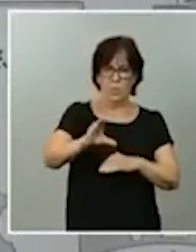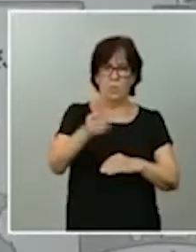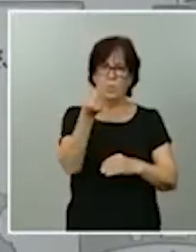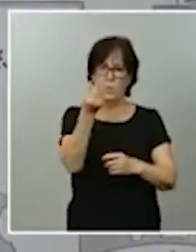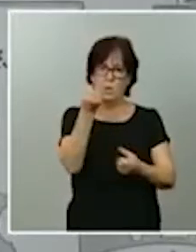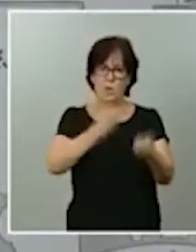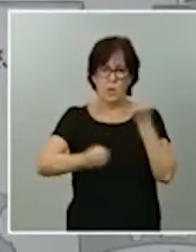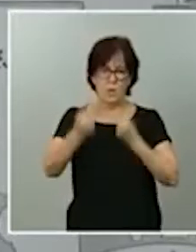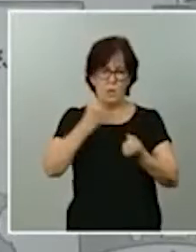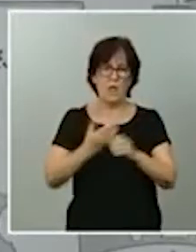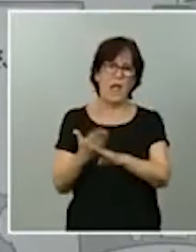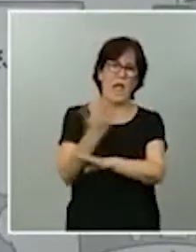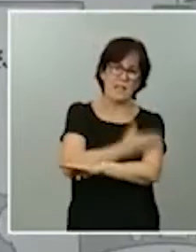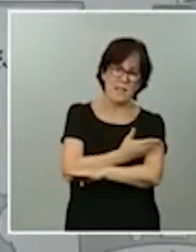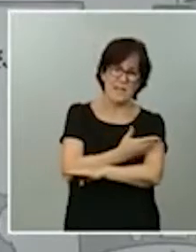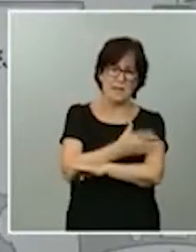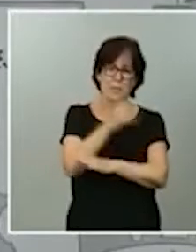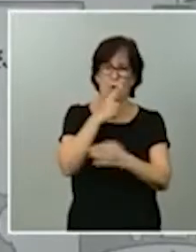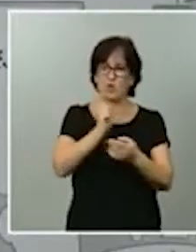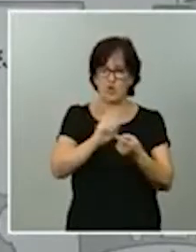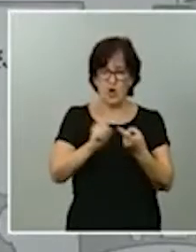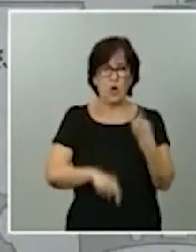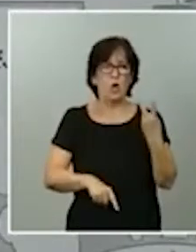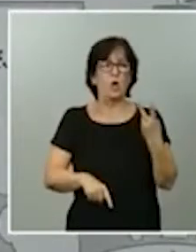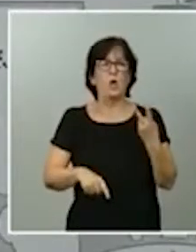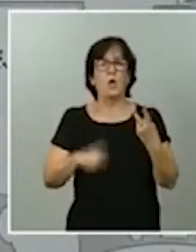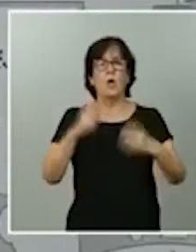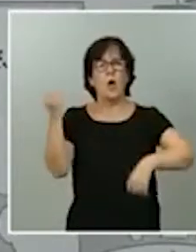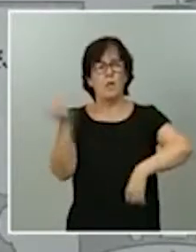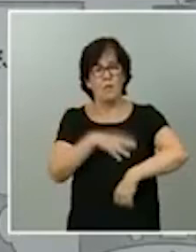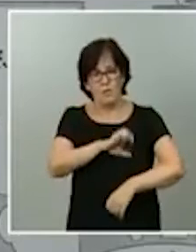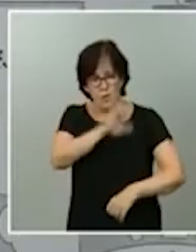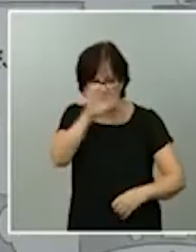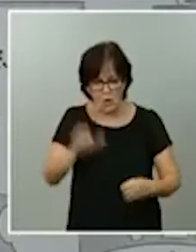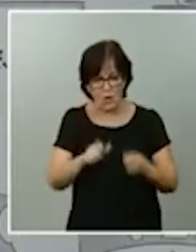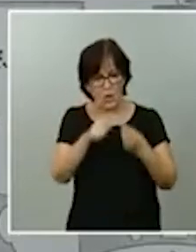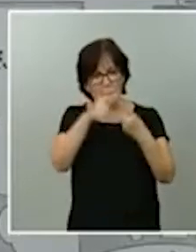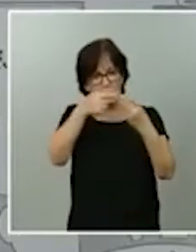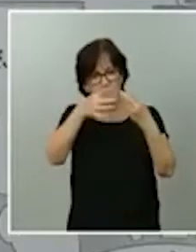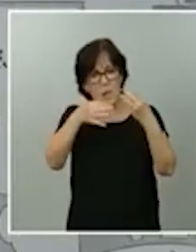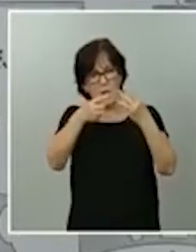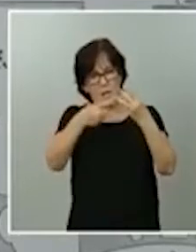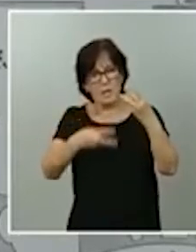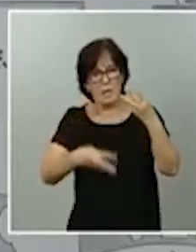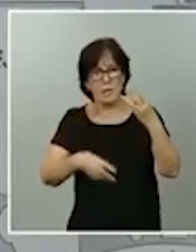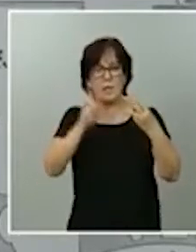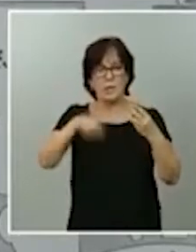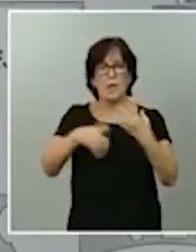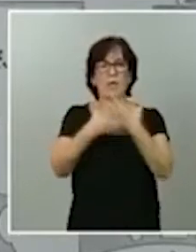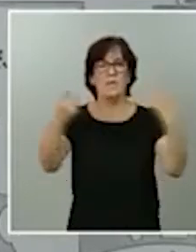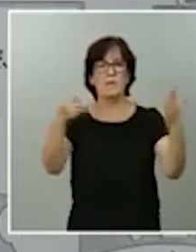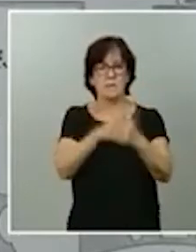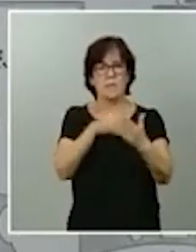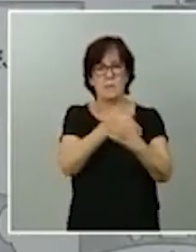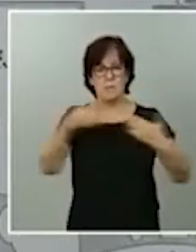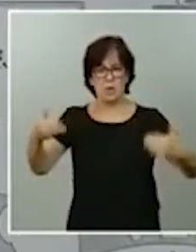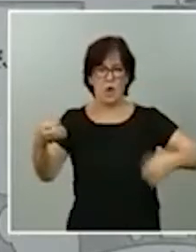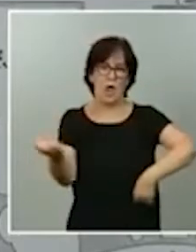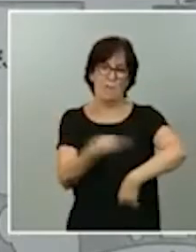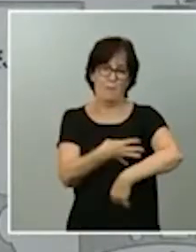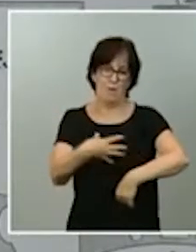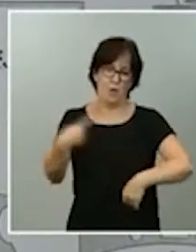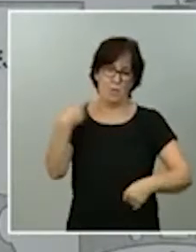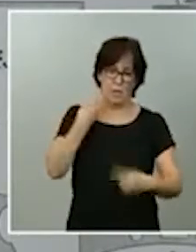anticipos a cuenta, no solamente los fondos europeos, también 16.000 millones de euros a fondo perdido, fondo no